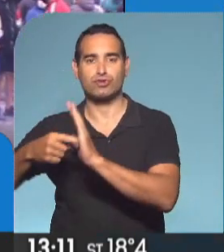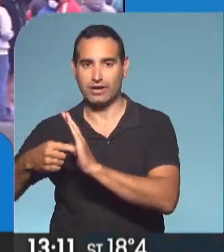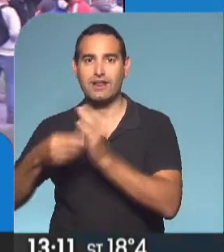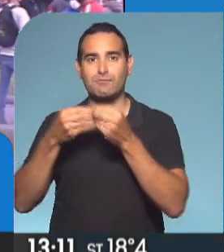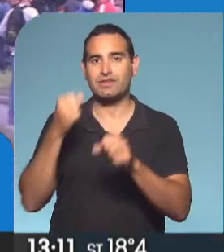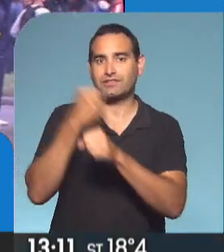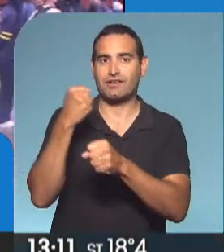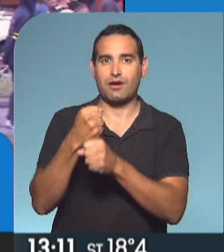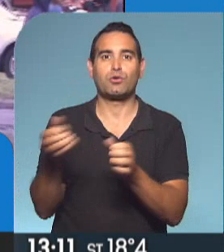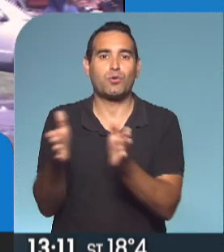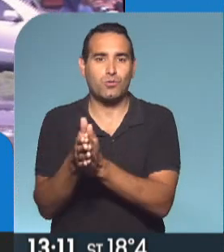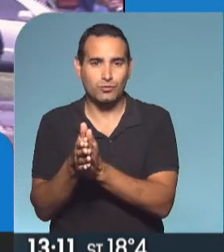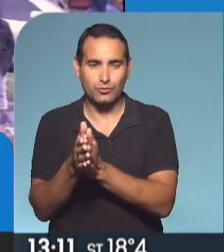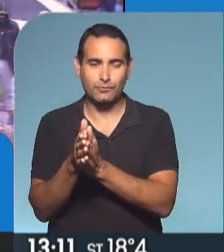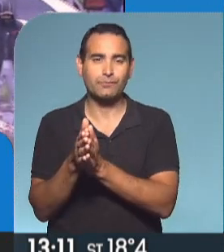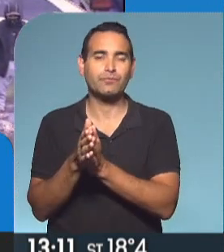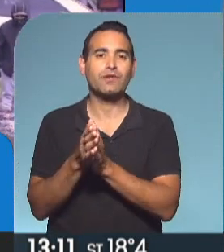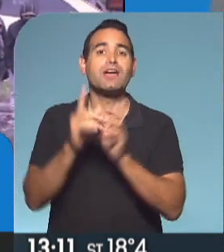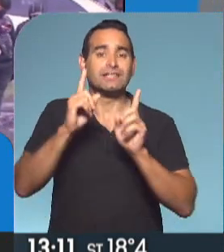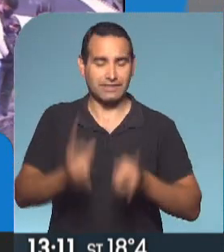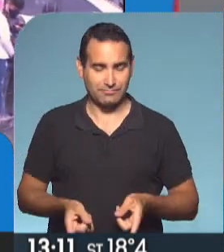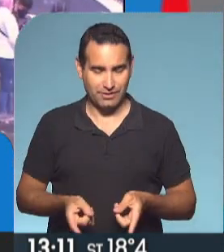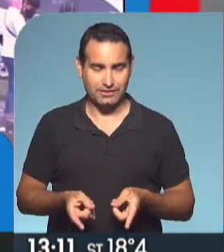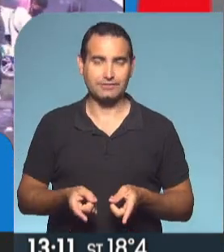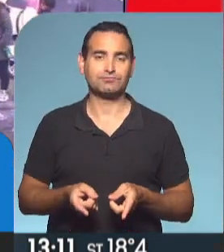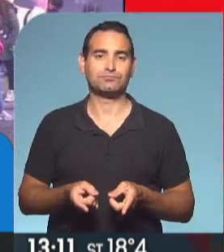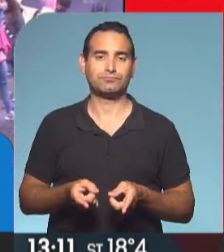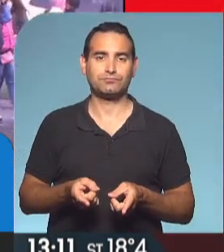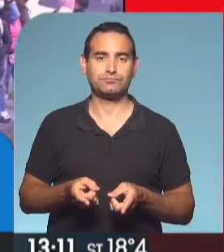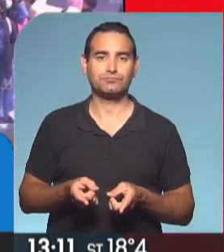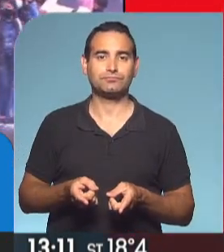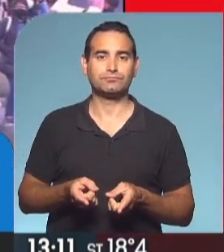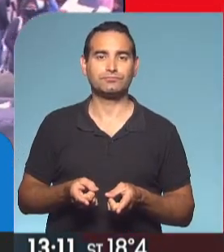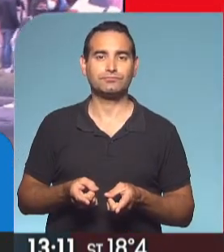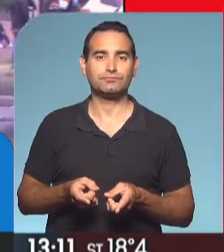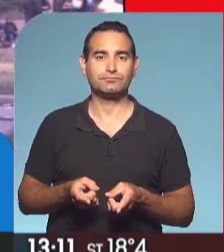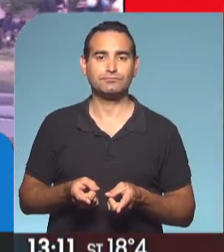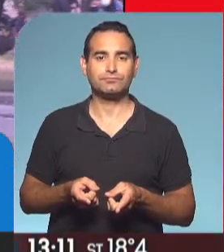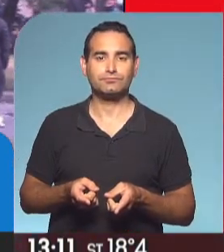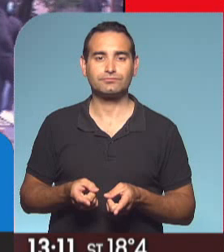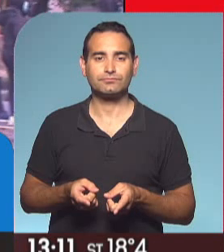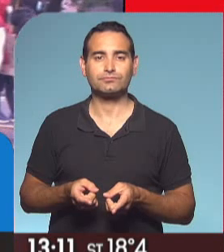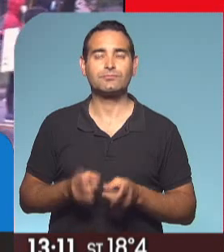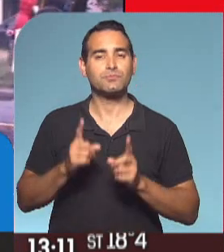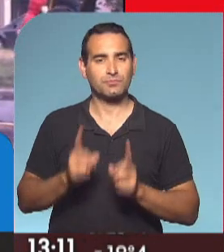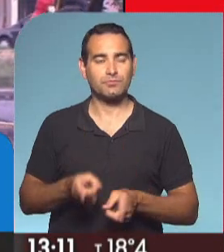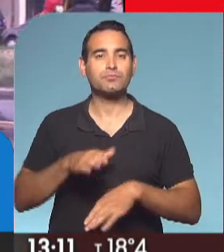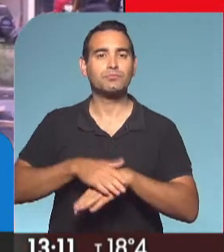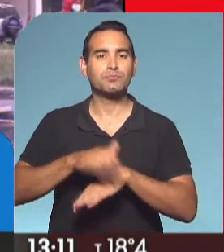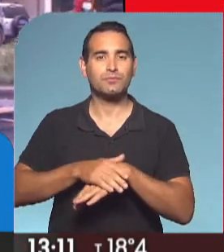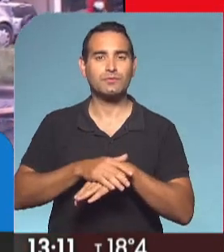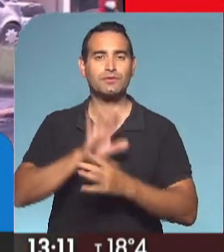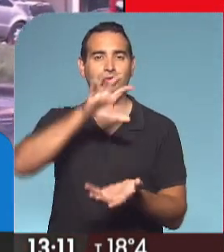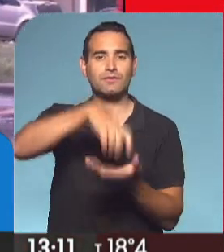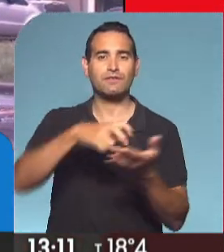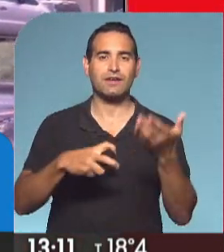el trabajo en conjunto. Ya tomó también cartas en el asunto y se puso al frente la fiscalía